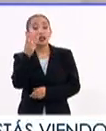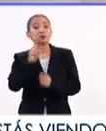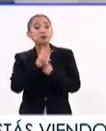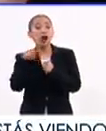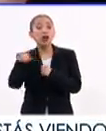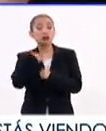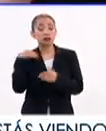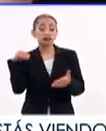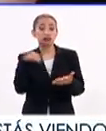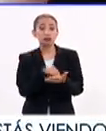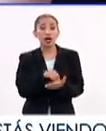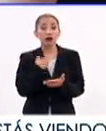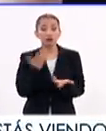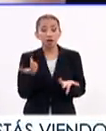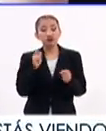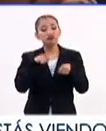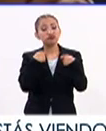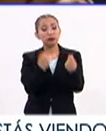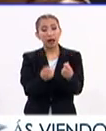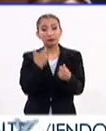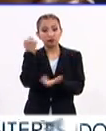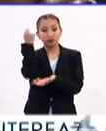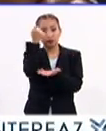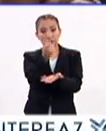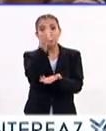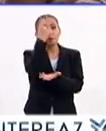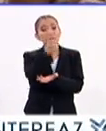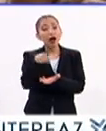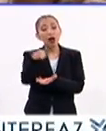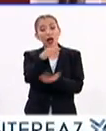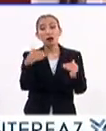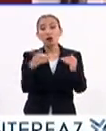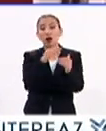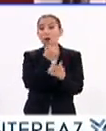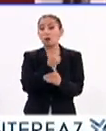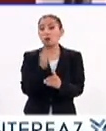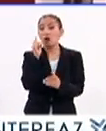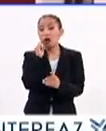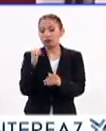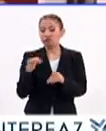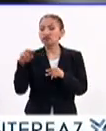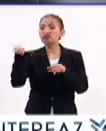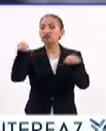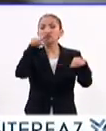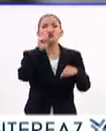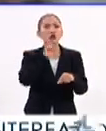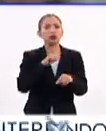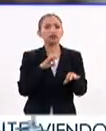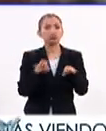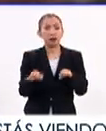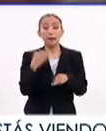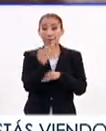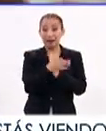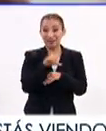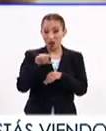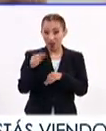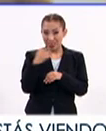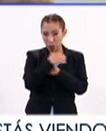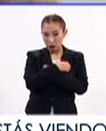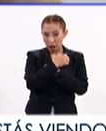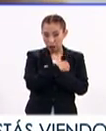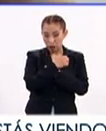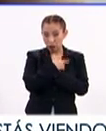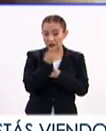países implementaran asignaciones presupuestarias para la igualdad de género y el empoderamiento de las mujeres. Mientras que en la